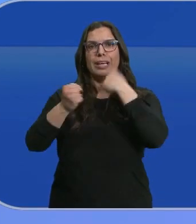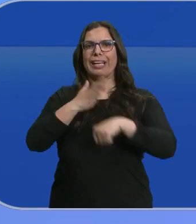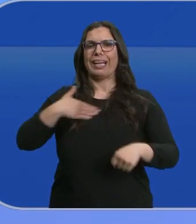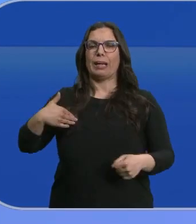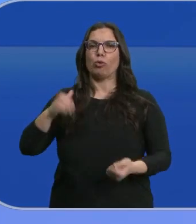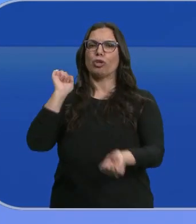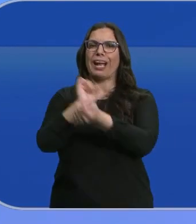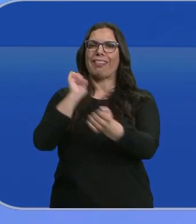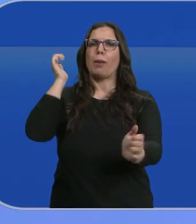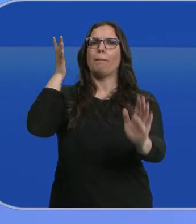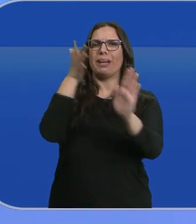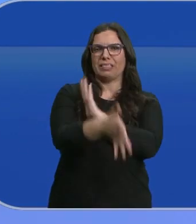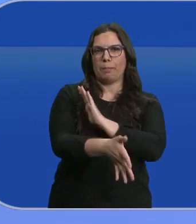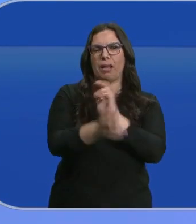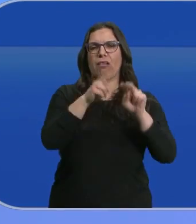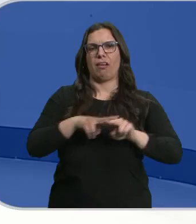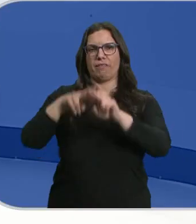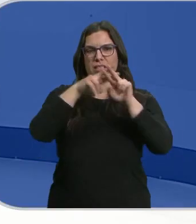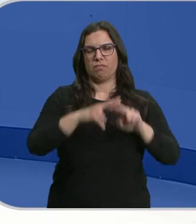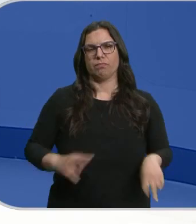pena de prisión permanente revisable.